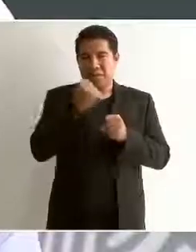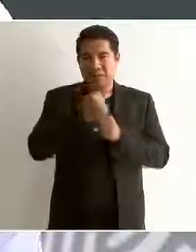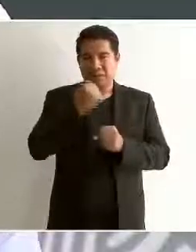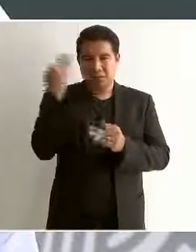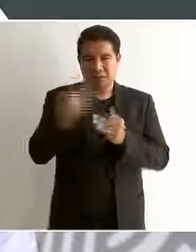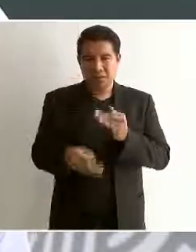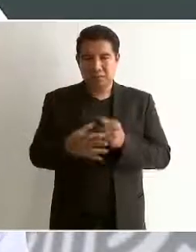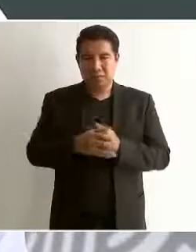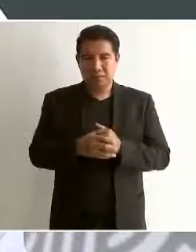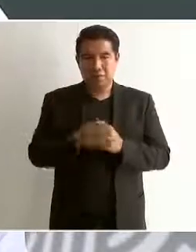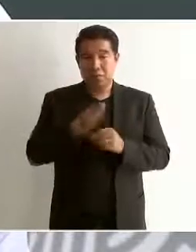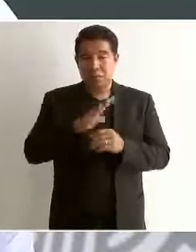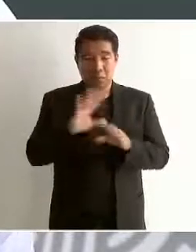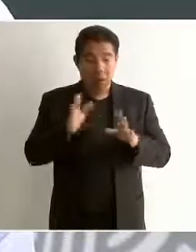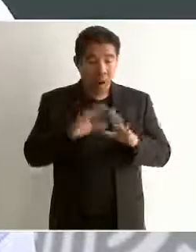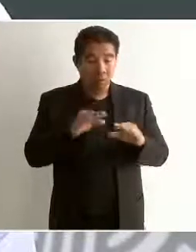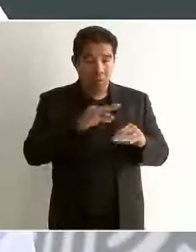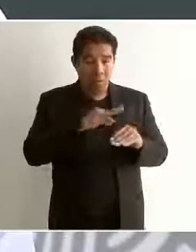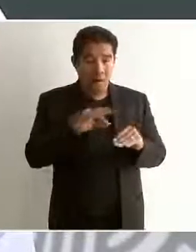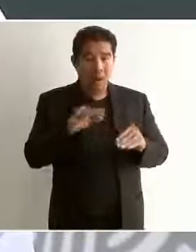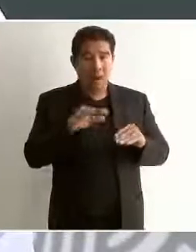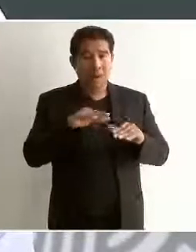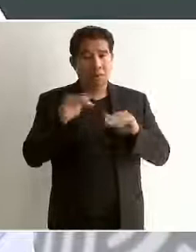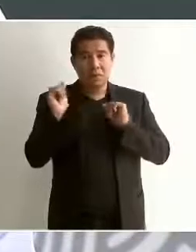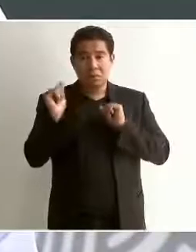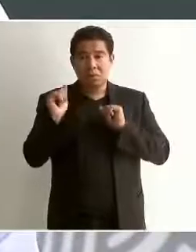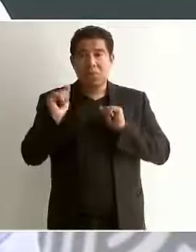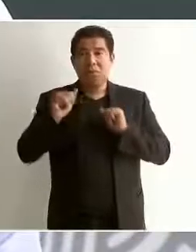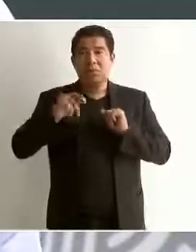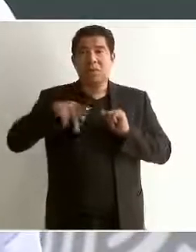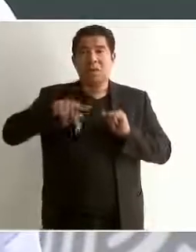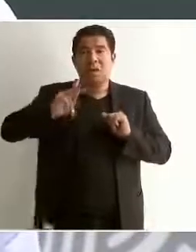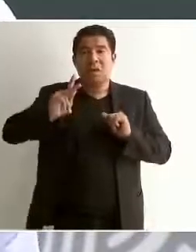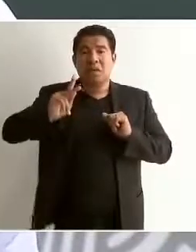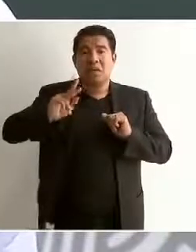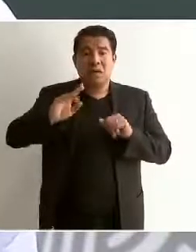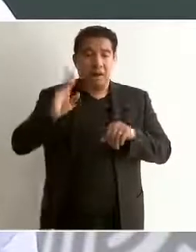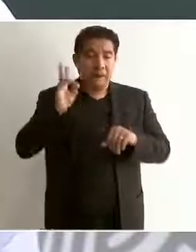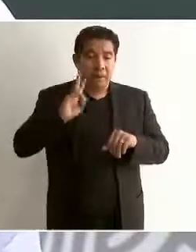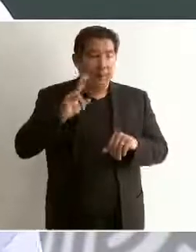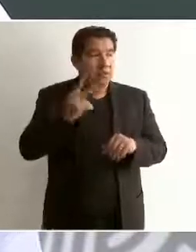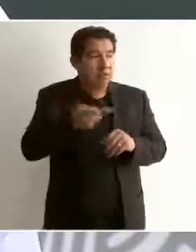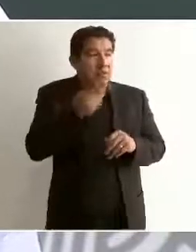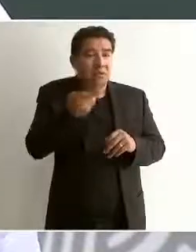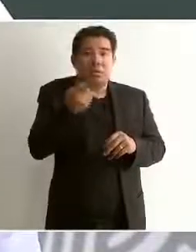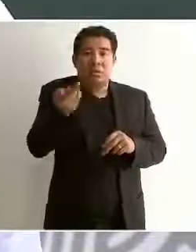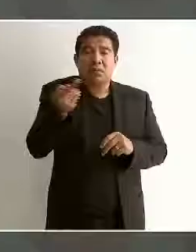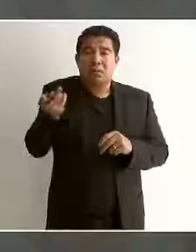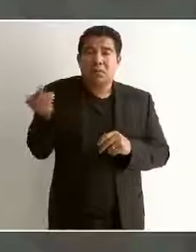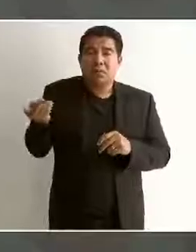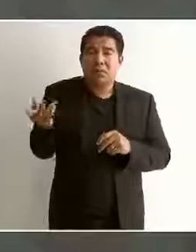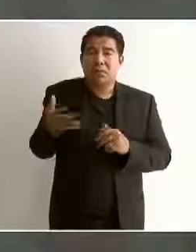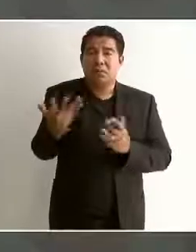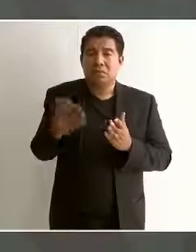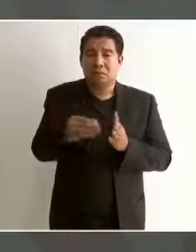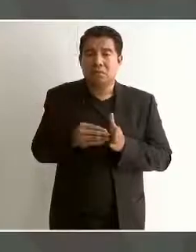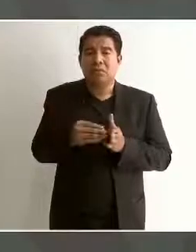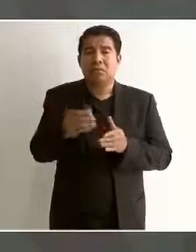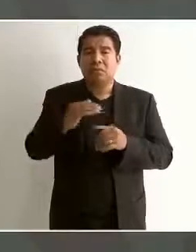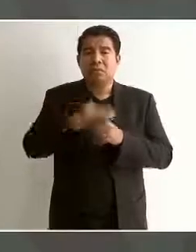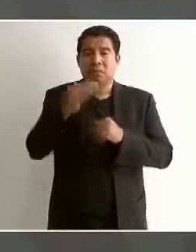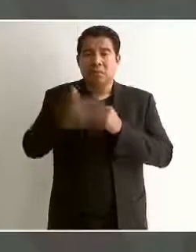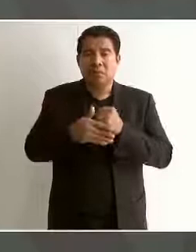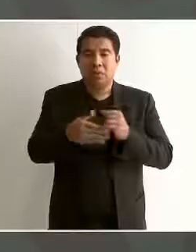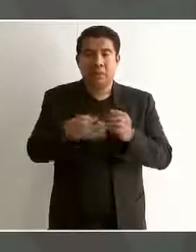ya me podría yo ir pero viene la revocación del mandato a principio de abril